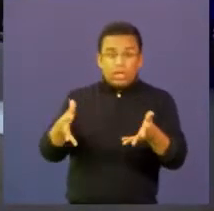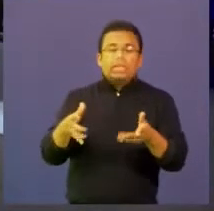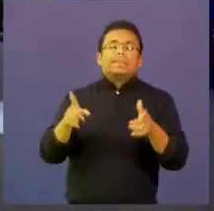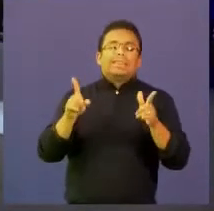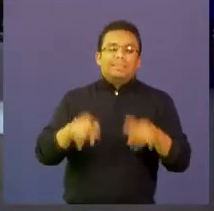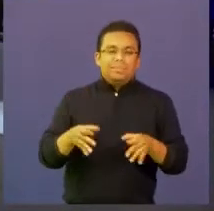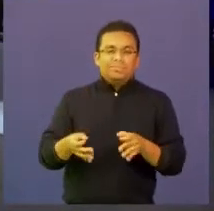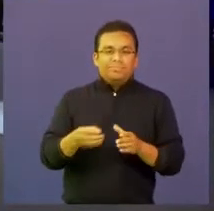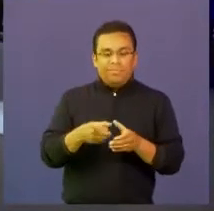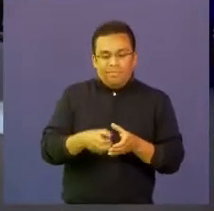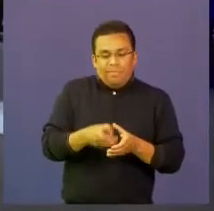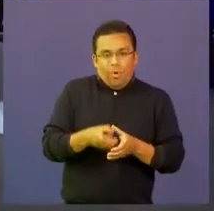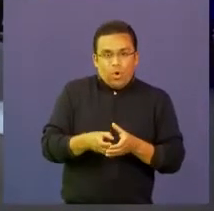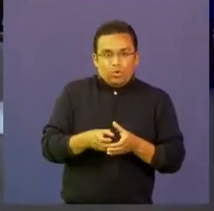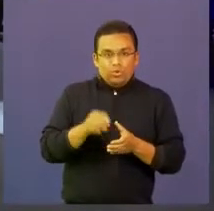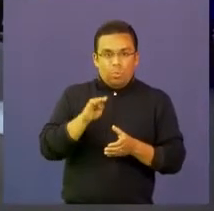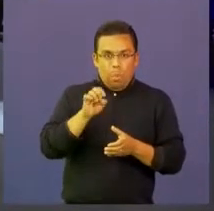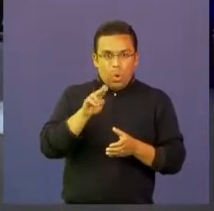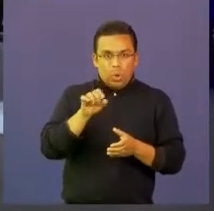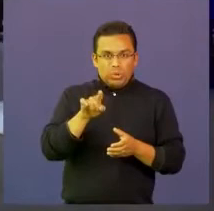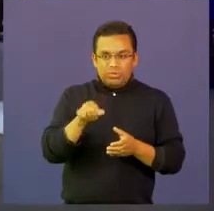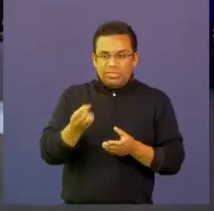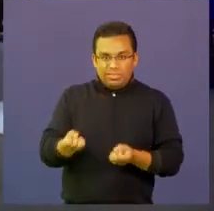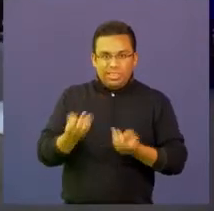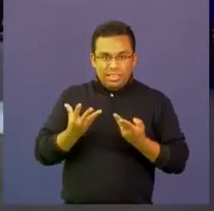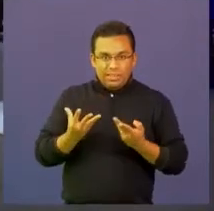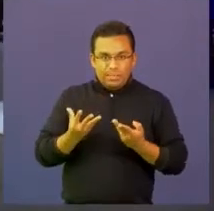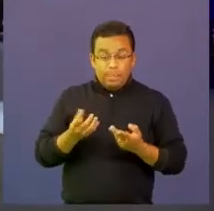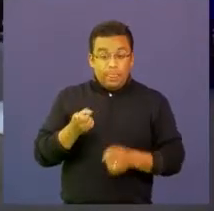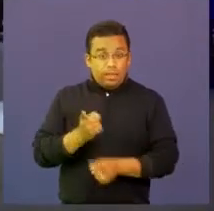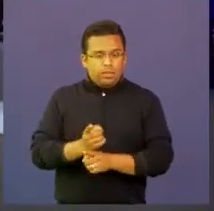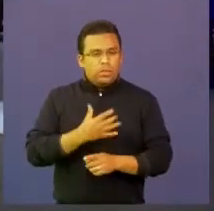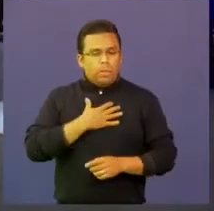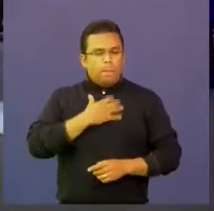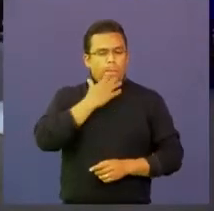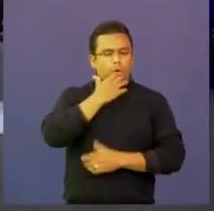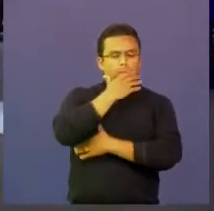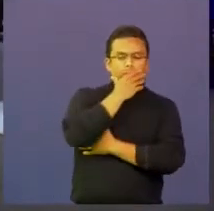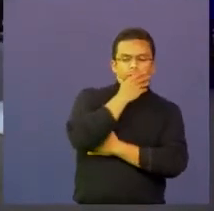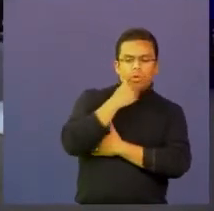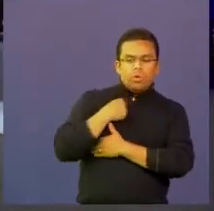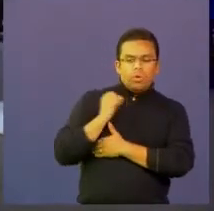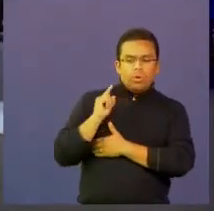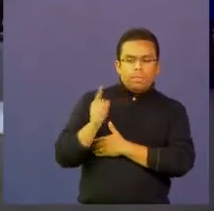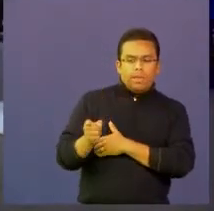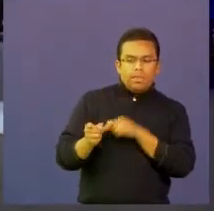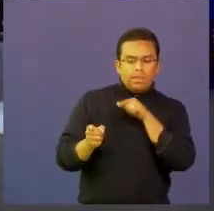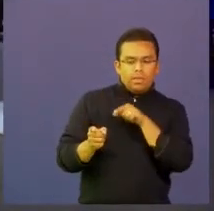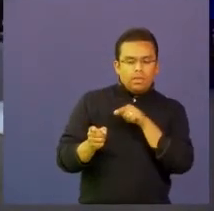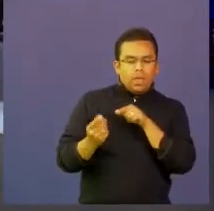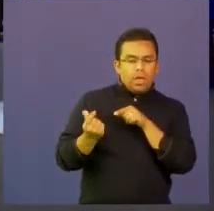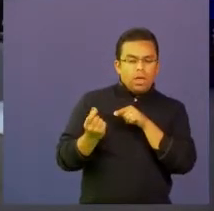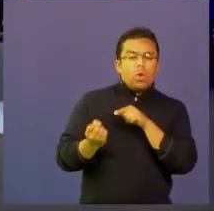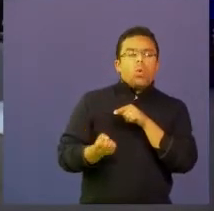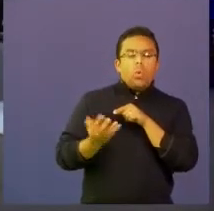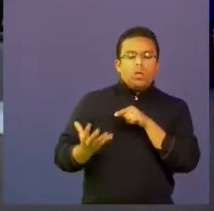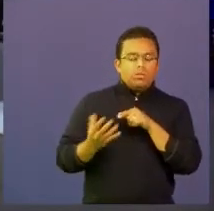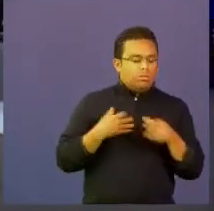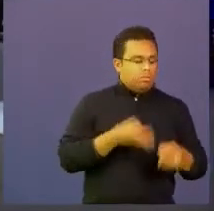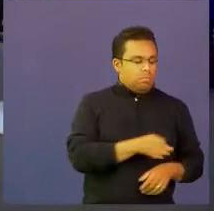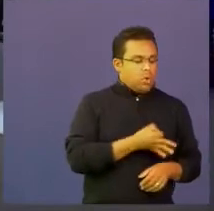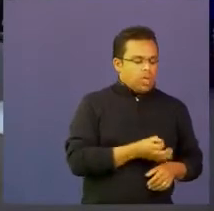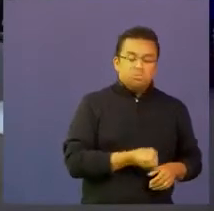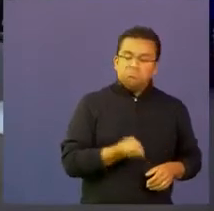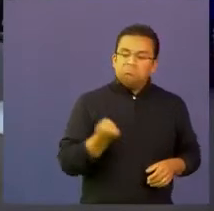es interesante ver como esa relación de cuánto me cuesta implementar una medida y si es la medida efectiva que puedo